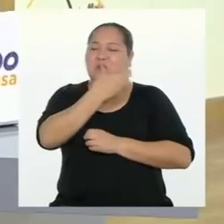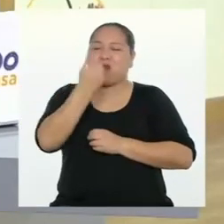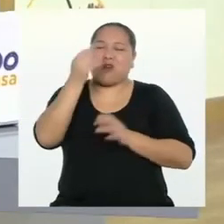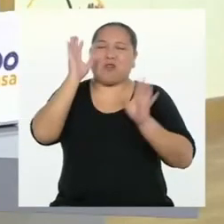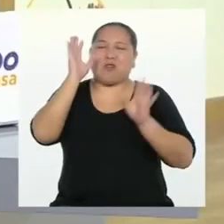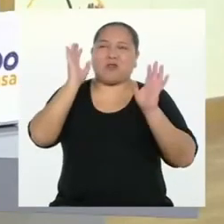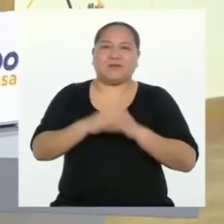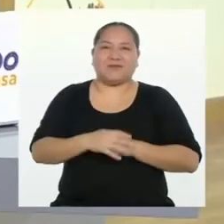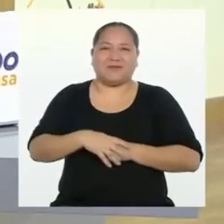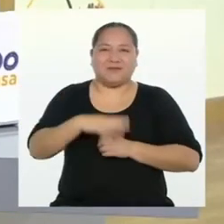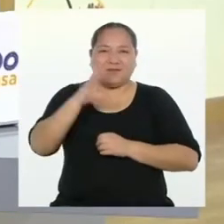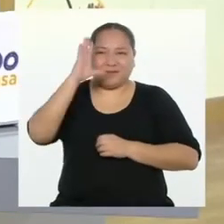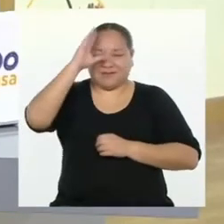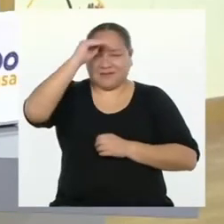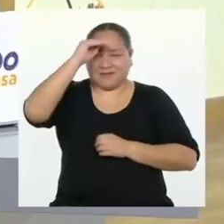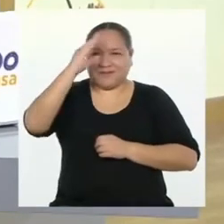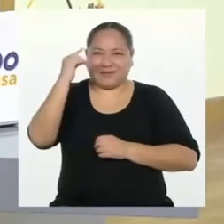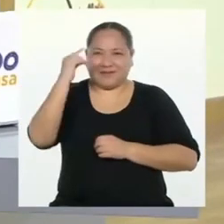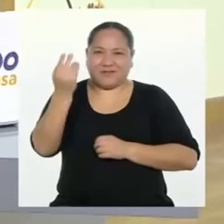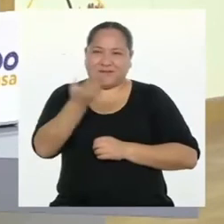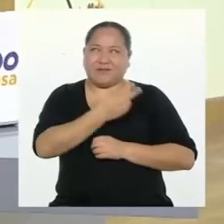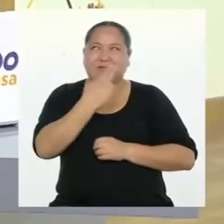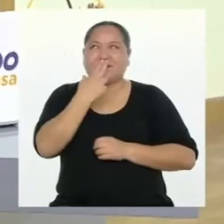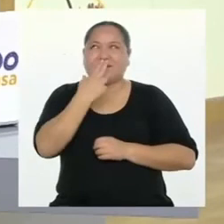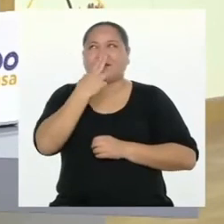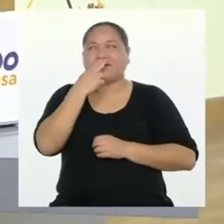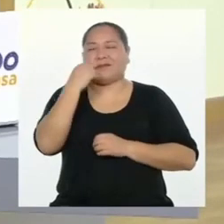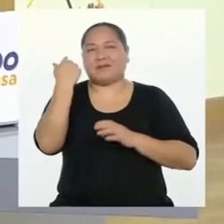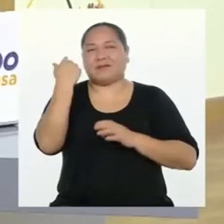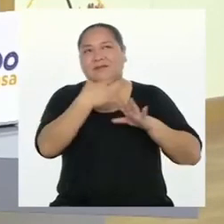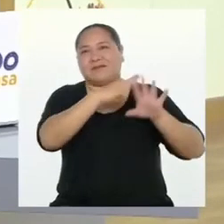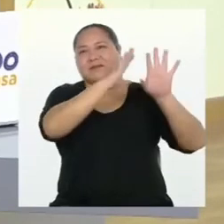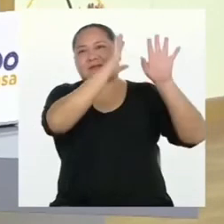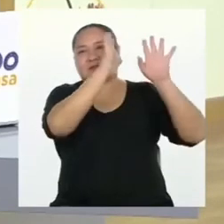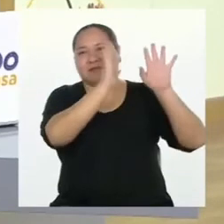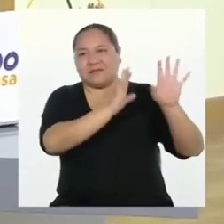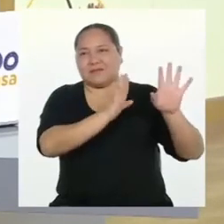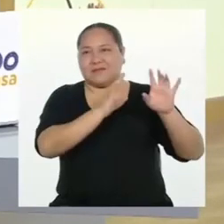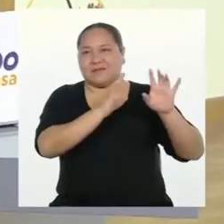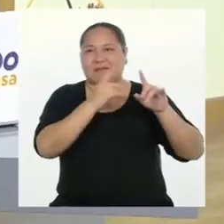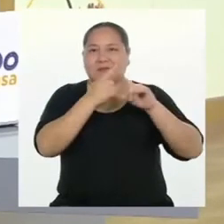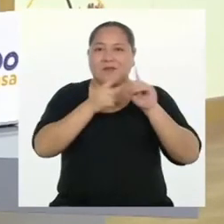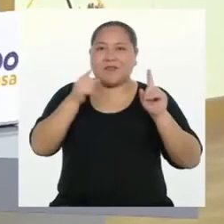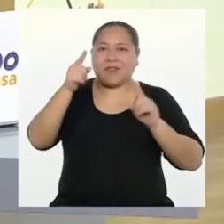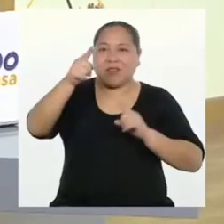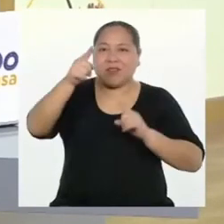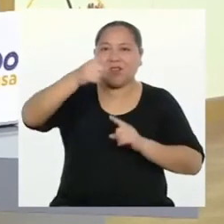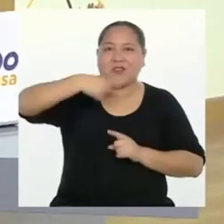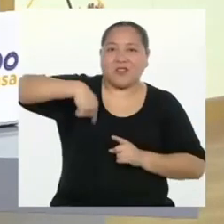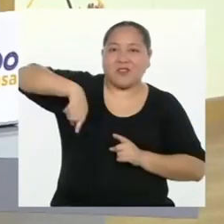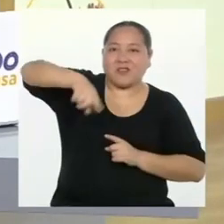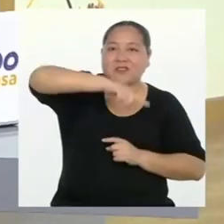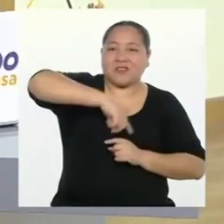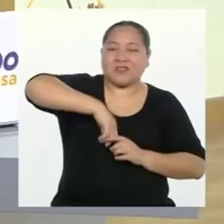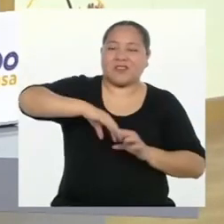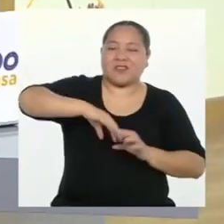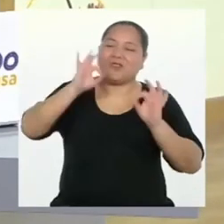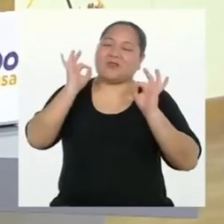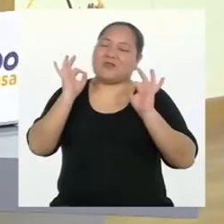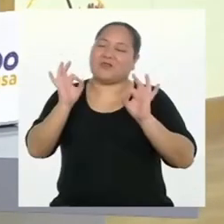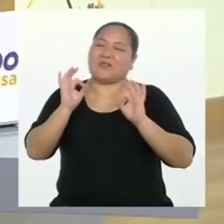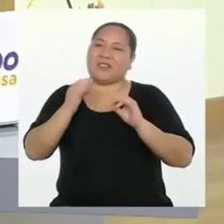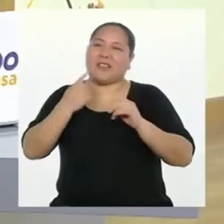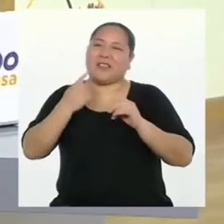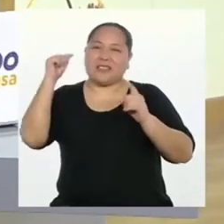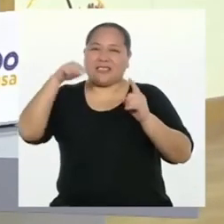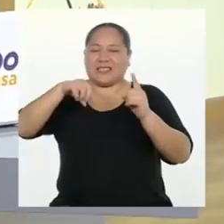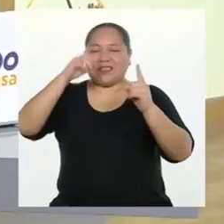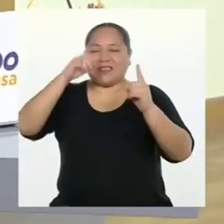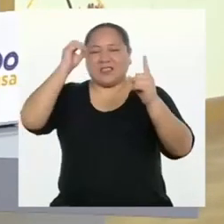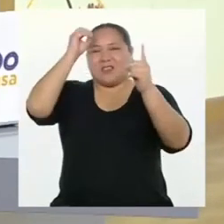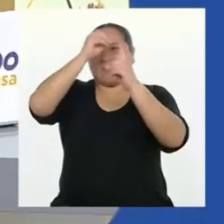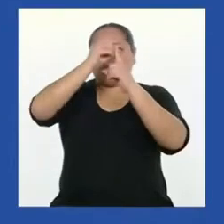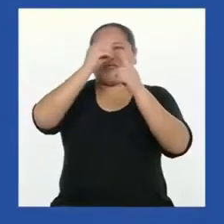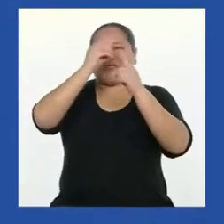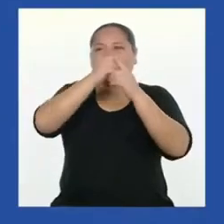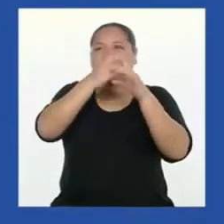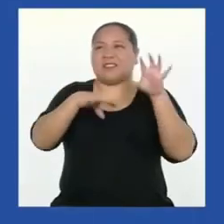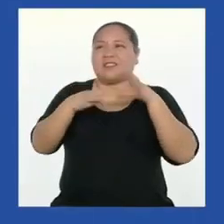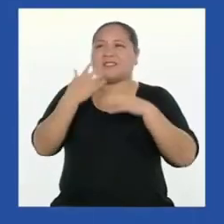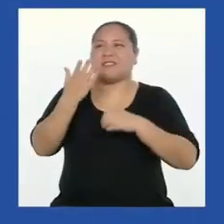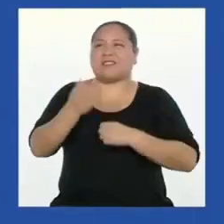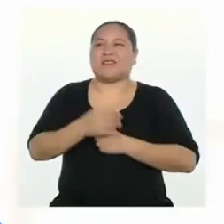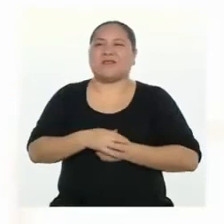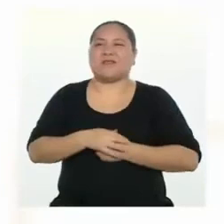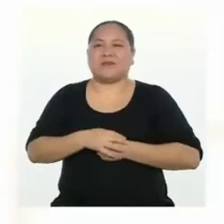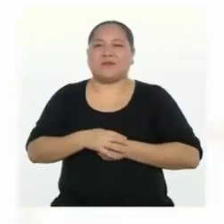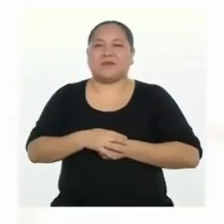A ver, chicas y chicos, dejemos que Tocino haga lo que quiera. Pero lo que nosotros haremos es nuestro reto, que consiste